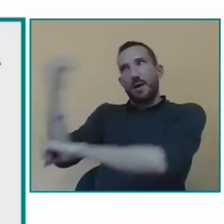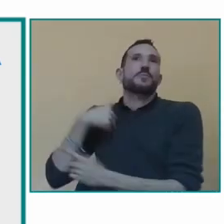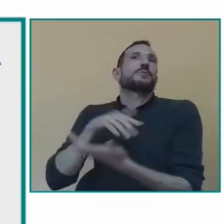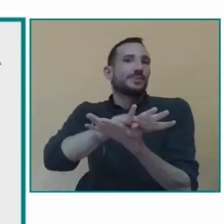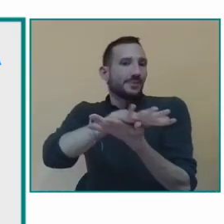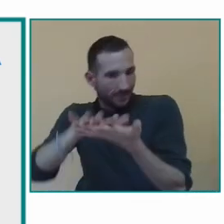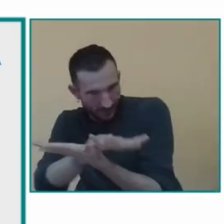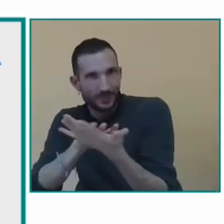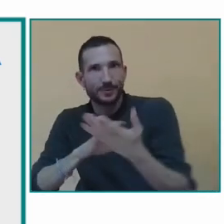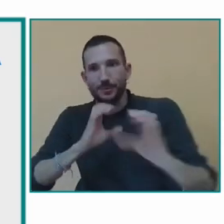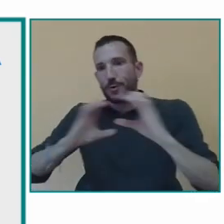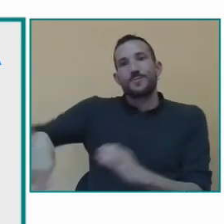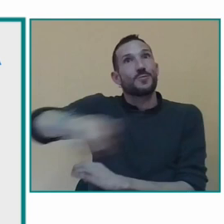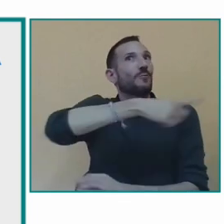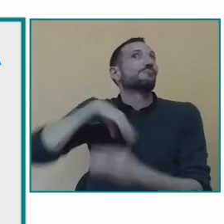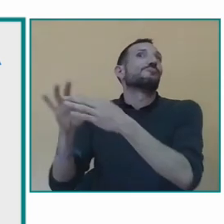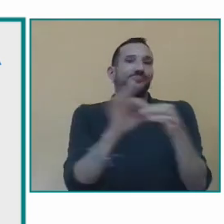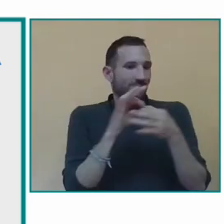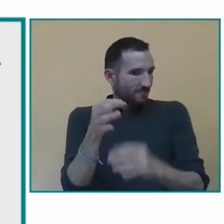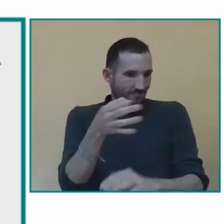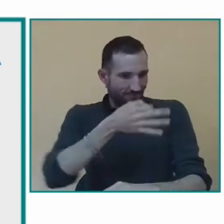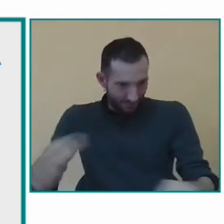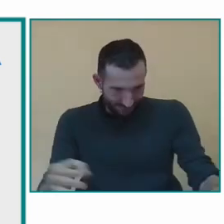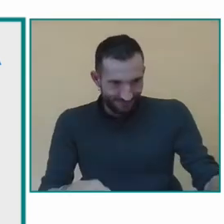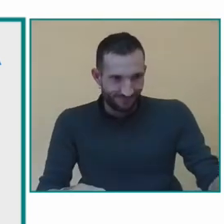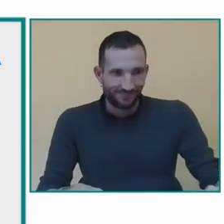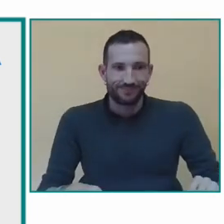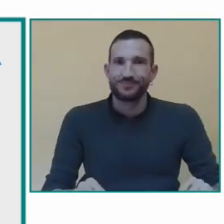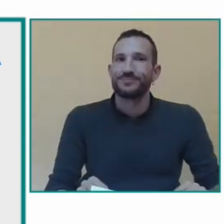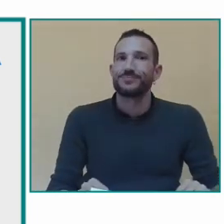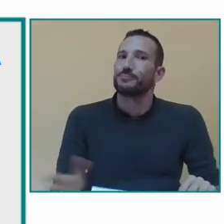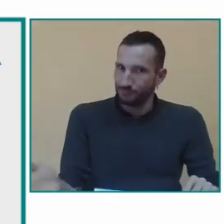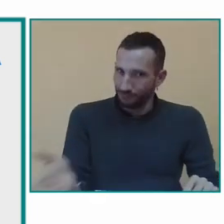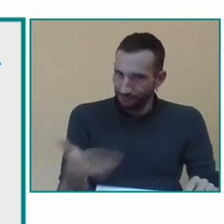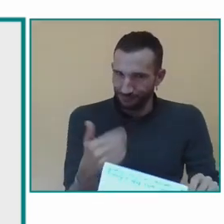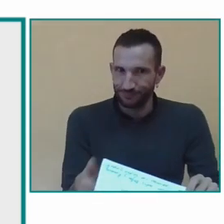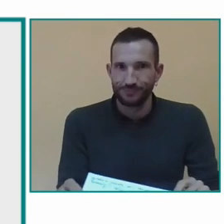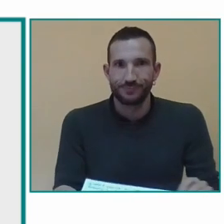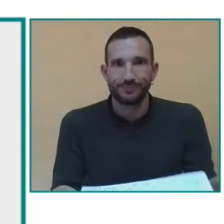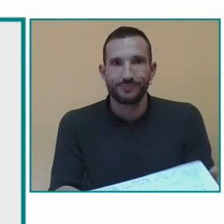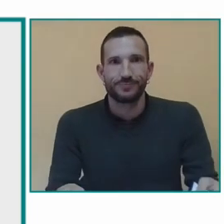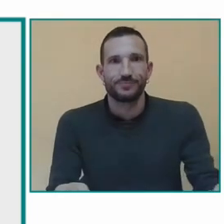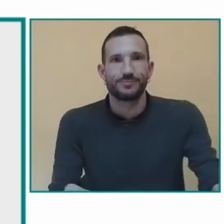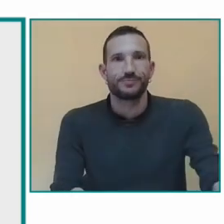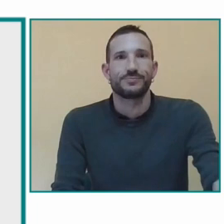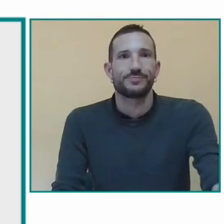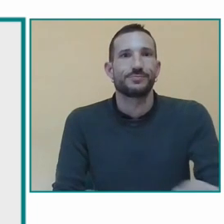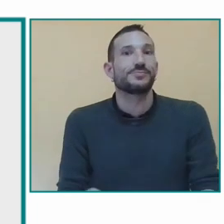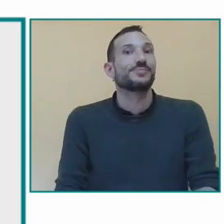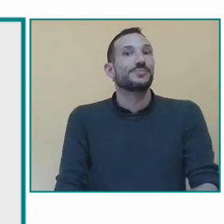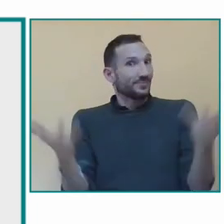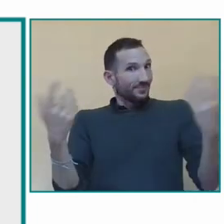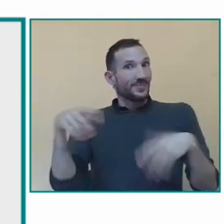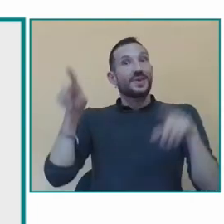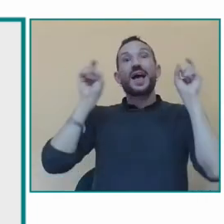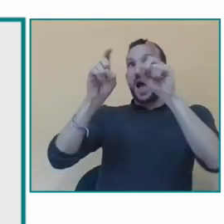y ofrecemos herramientas y apoyamos pues tanto a la familia como a los alumnos y a los distintos profesionales del colegio en aspectos relacionados